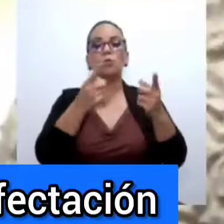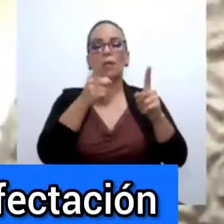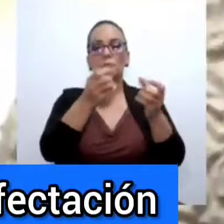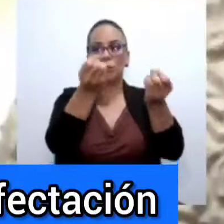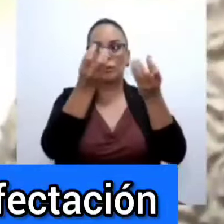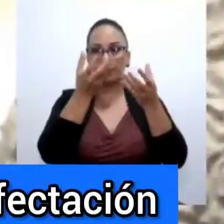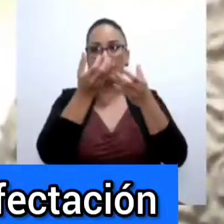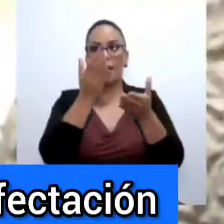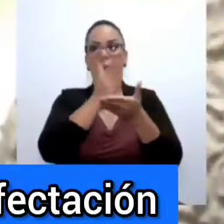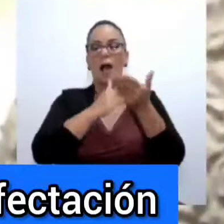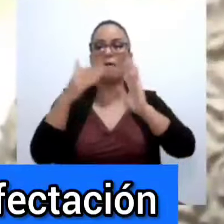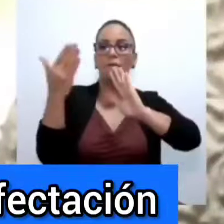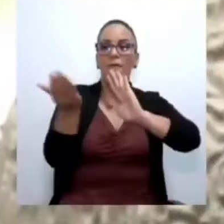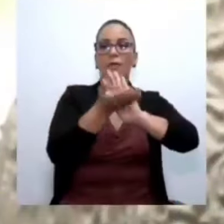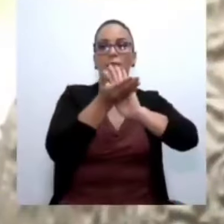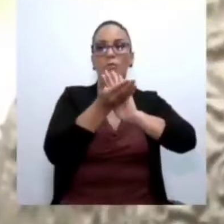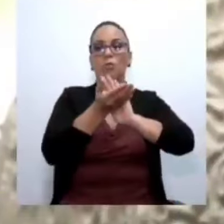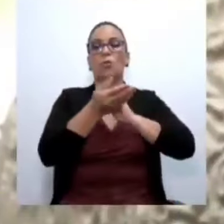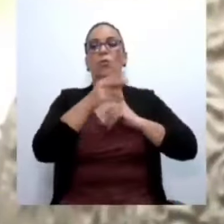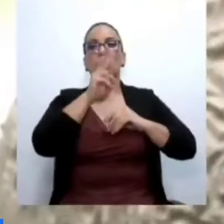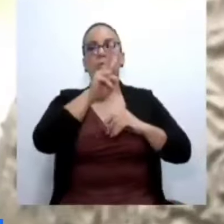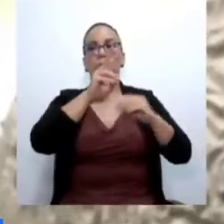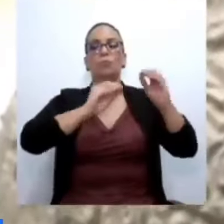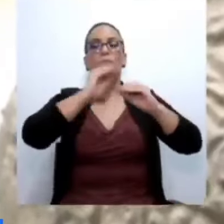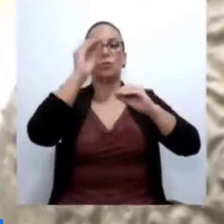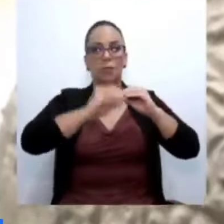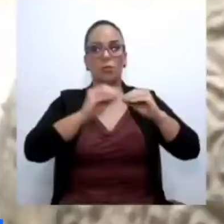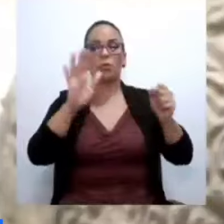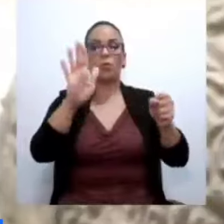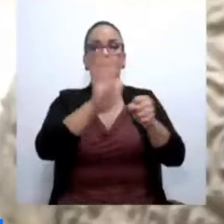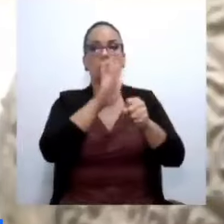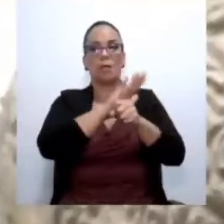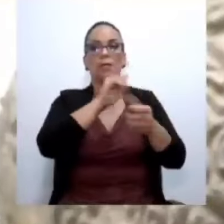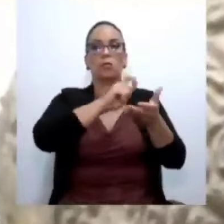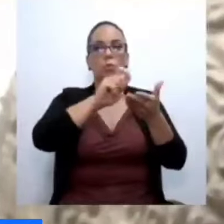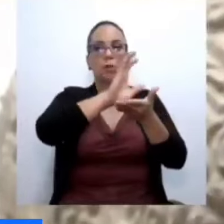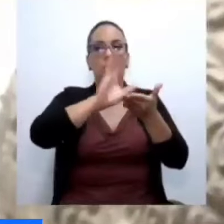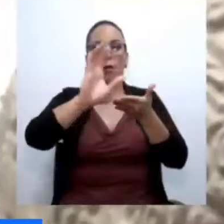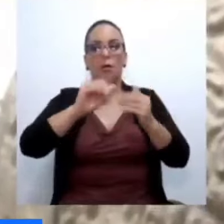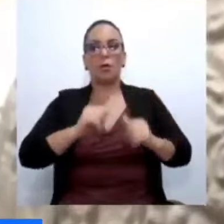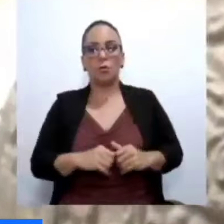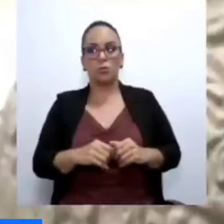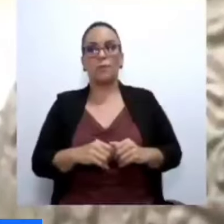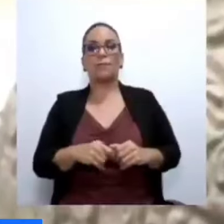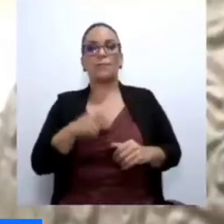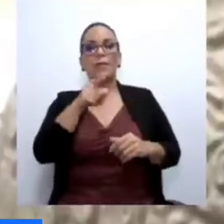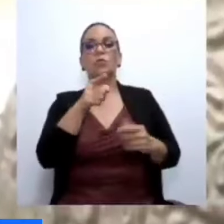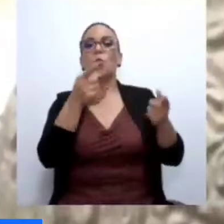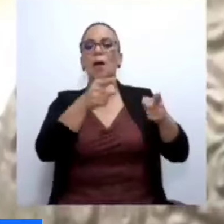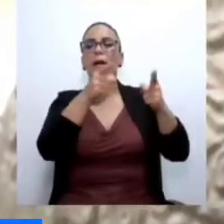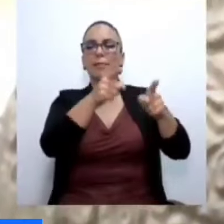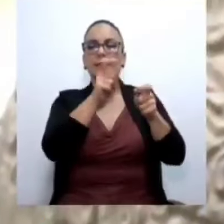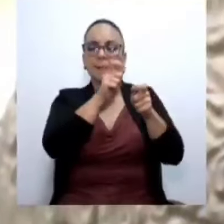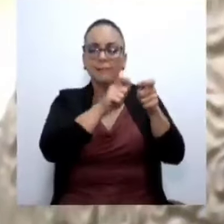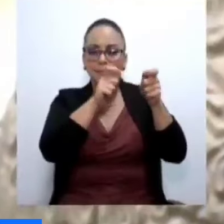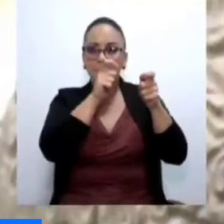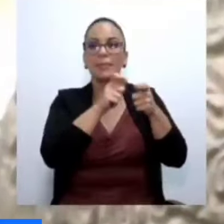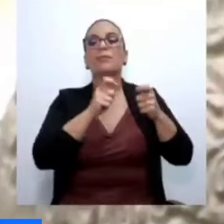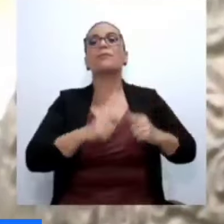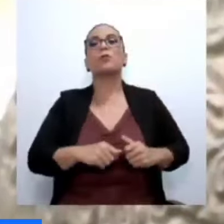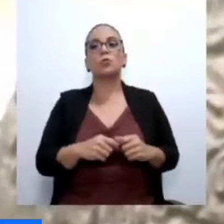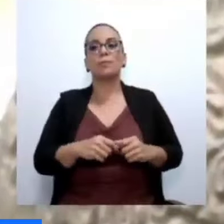tipo de afectación representan el 2% del total de escuelas y colegios. Y se trata de casos muy específicos,